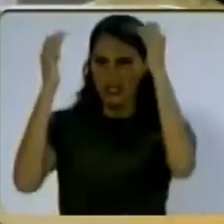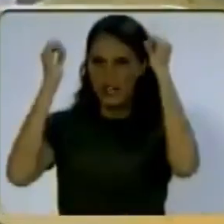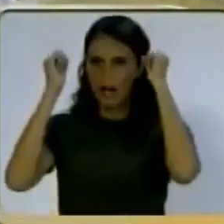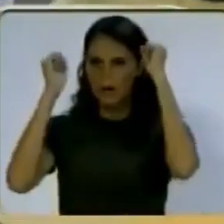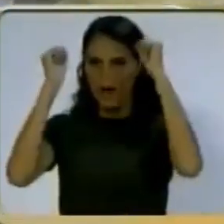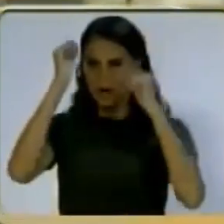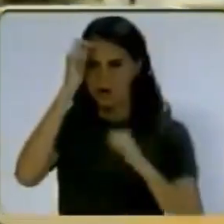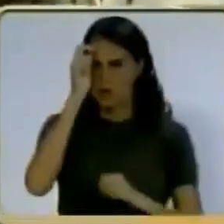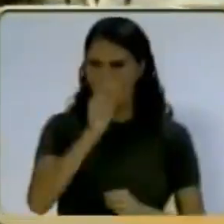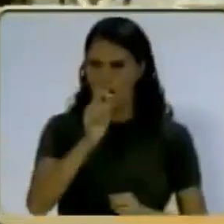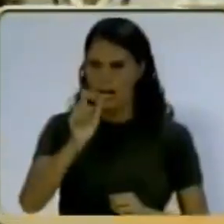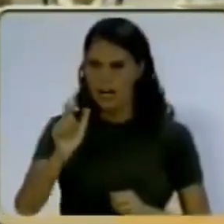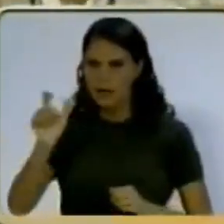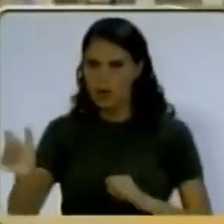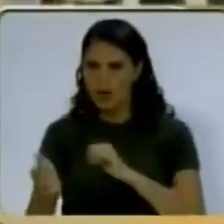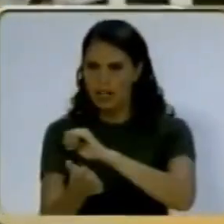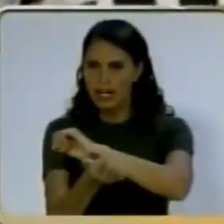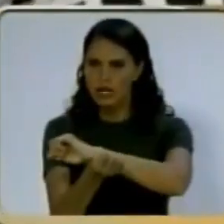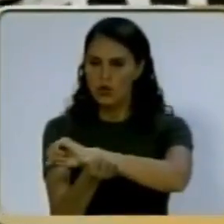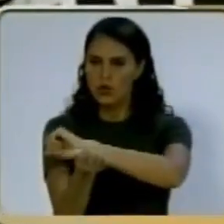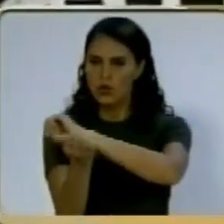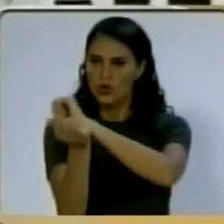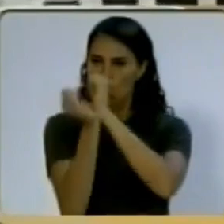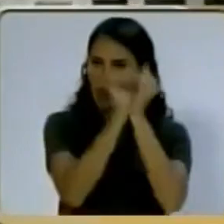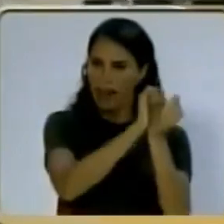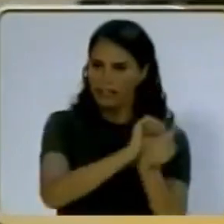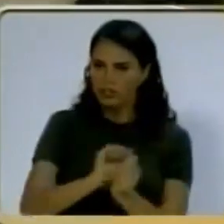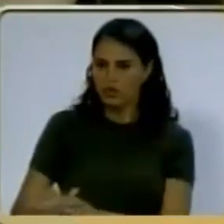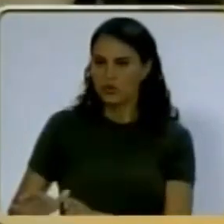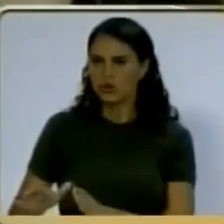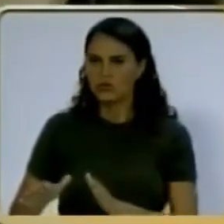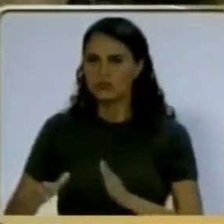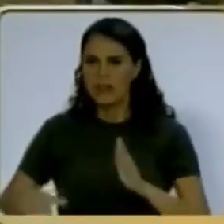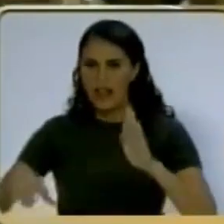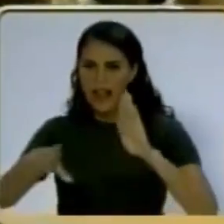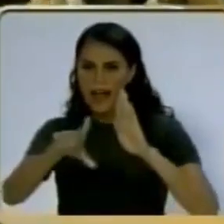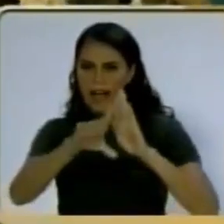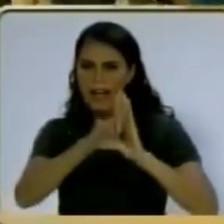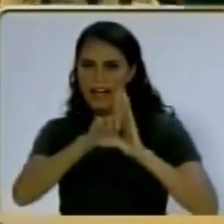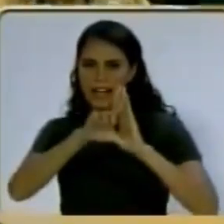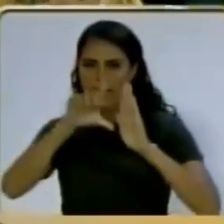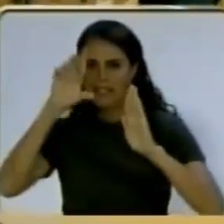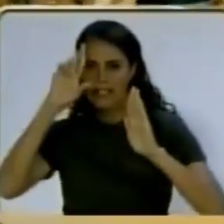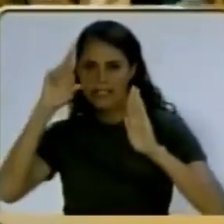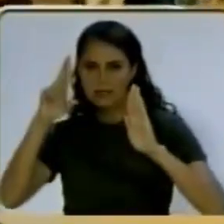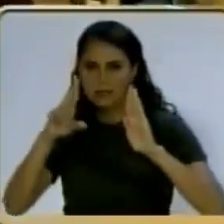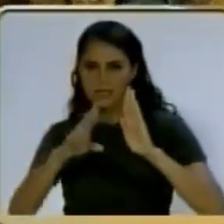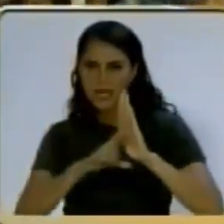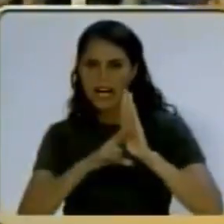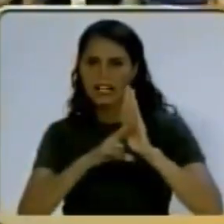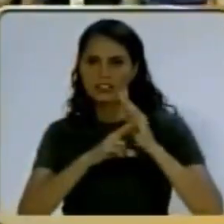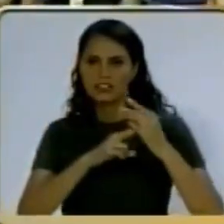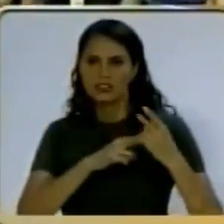¡Gloria al bravo pueblo que en tu corazón, la ley